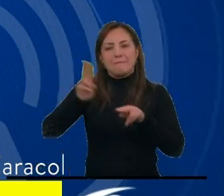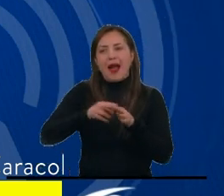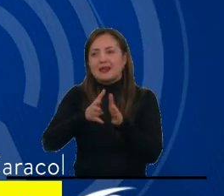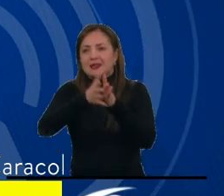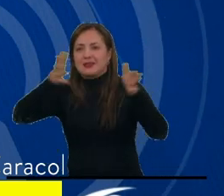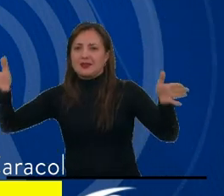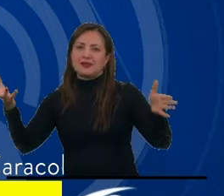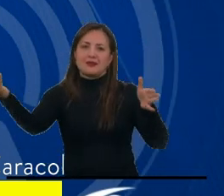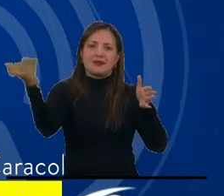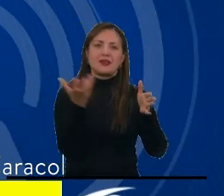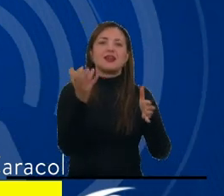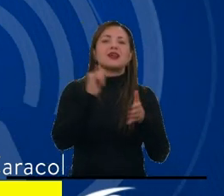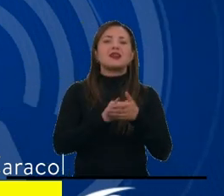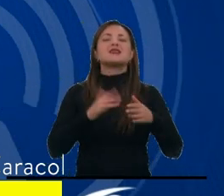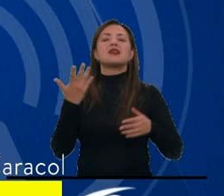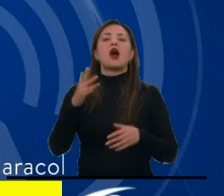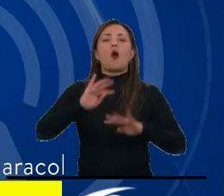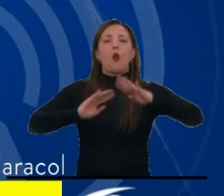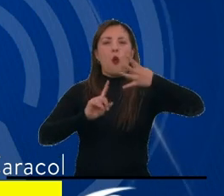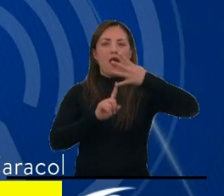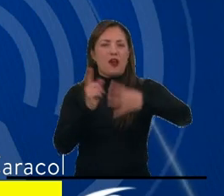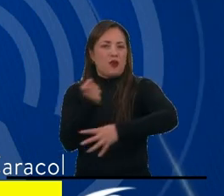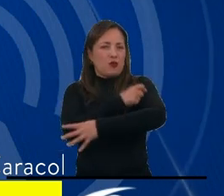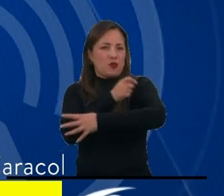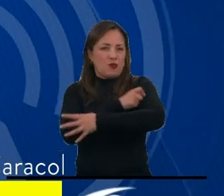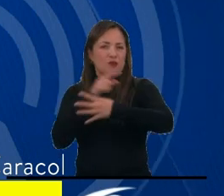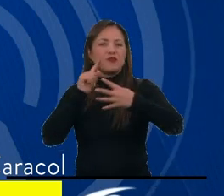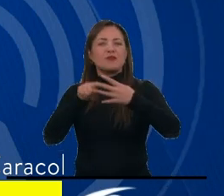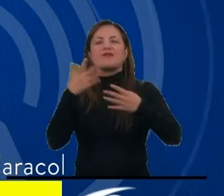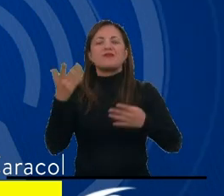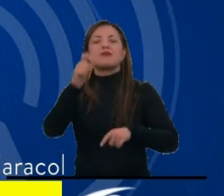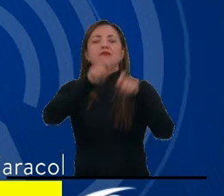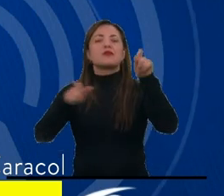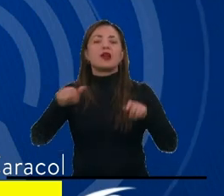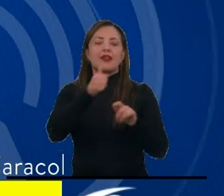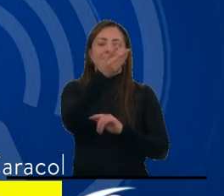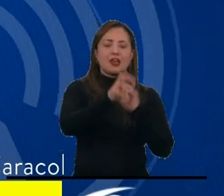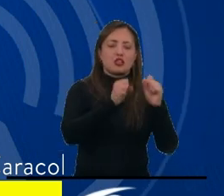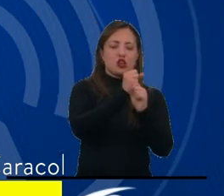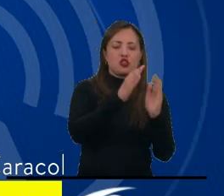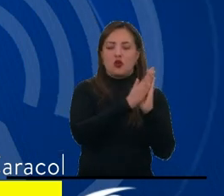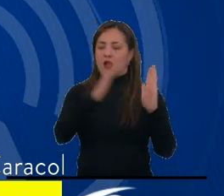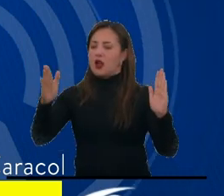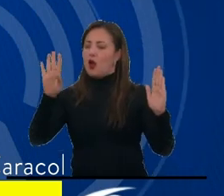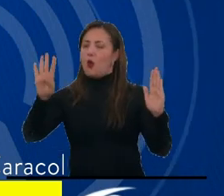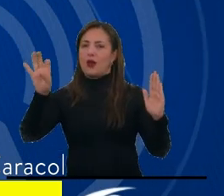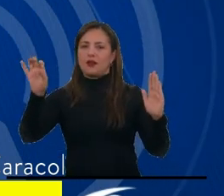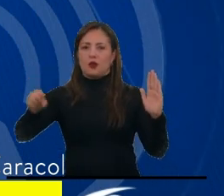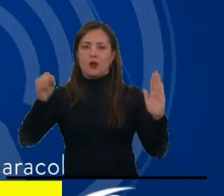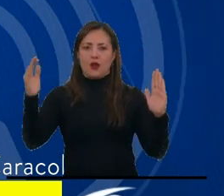la segunda dosis de refuerzo para población entre 18 y 49 años.